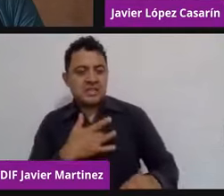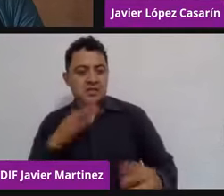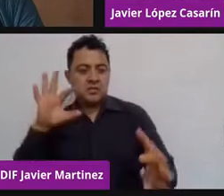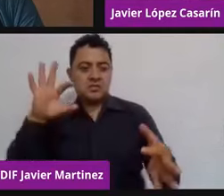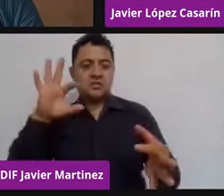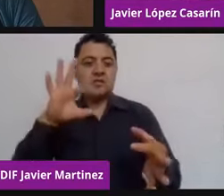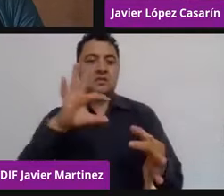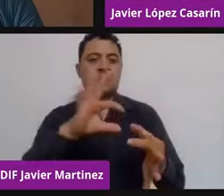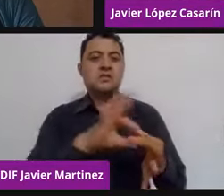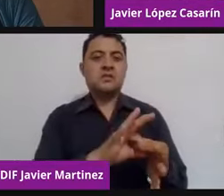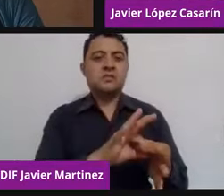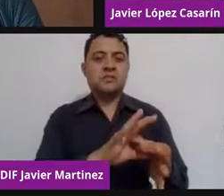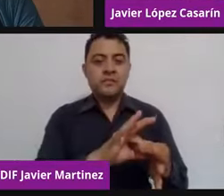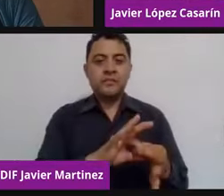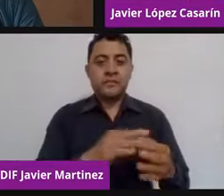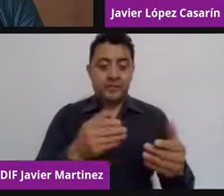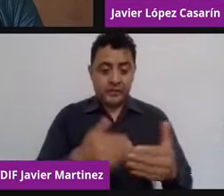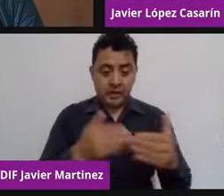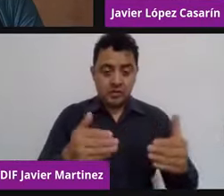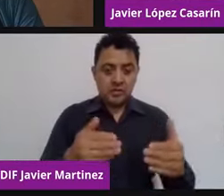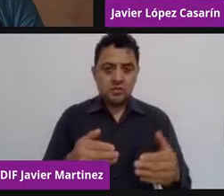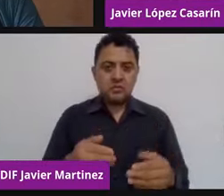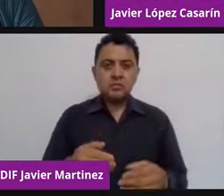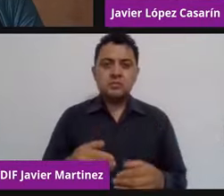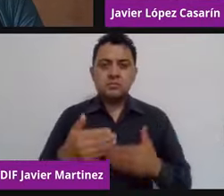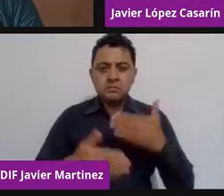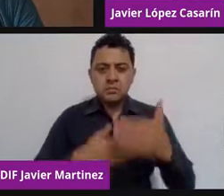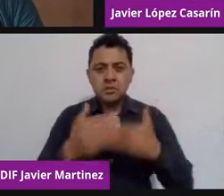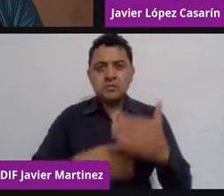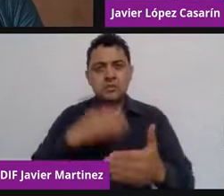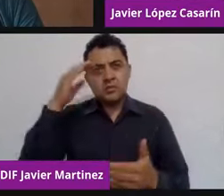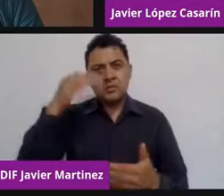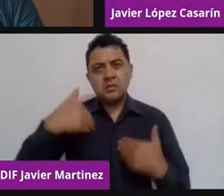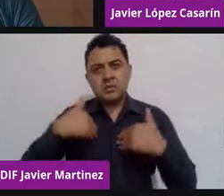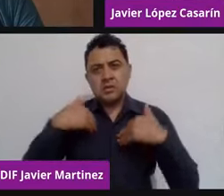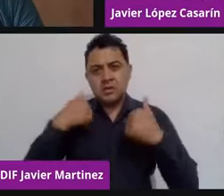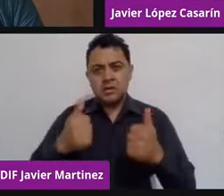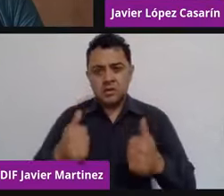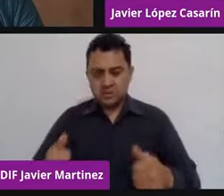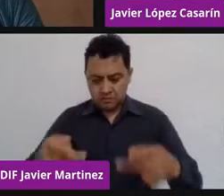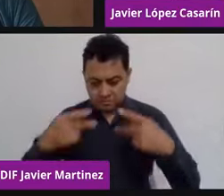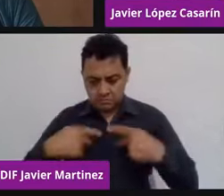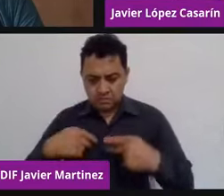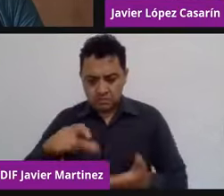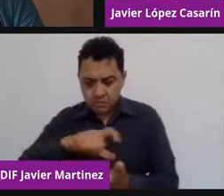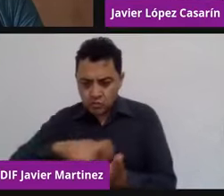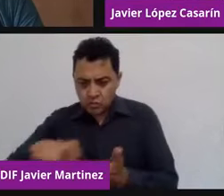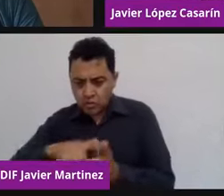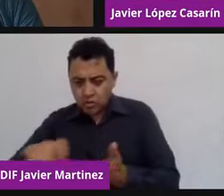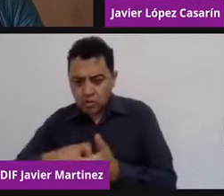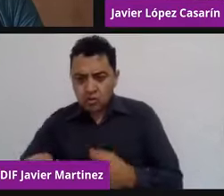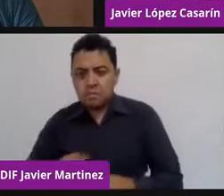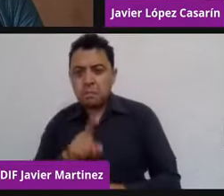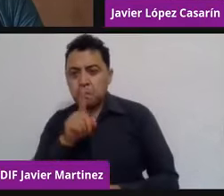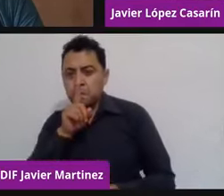el consumidor del día de hoy, pues no solamente ya no es conformista, te diría que es